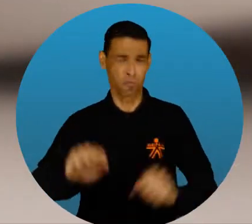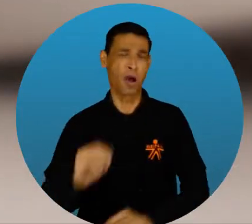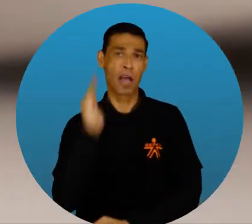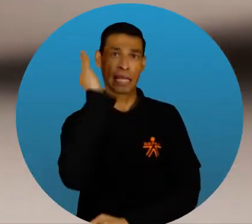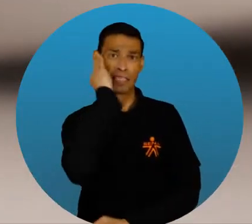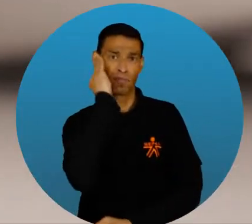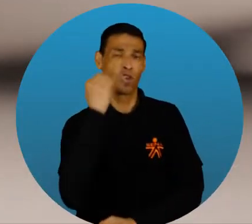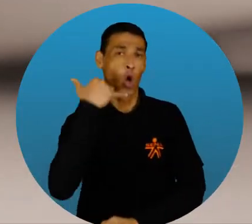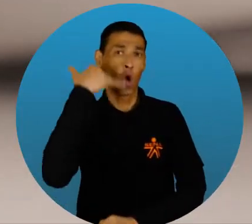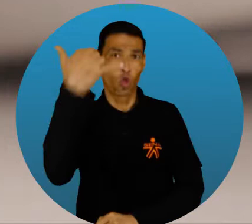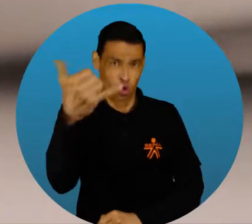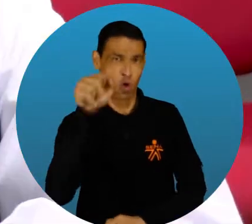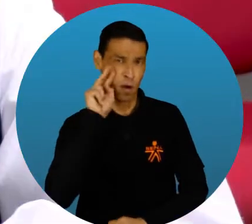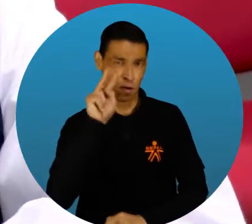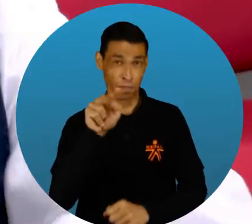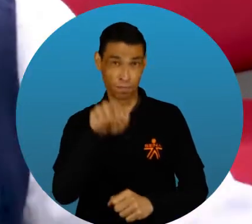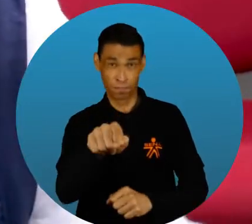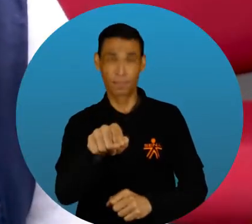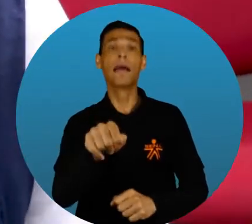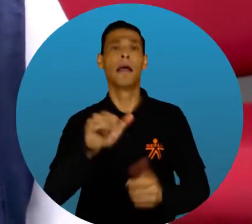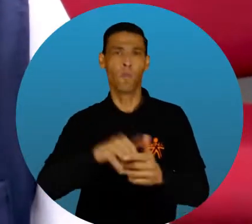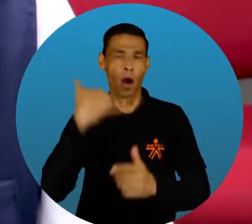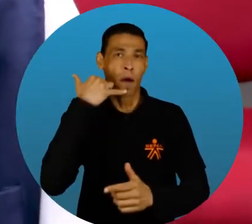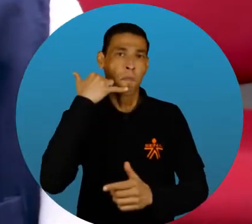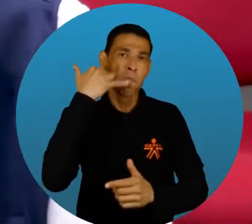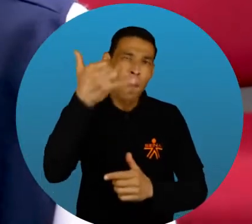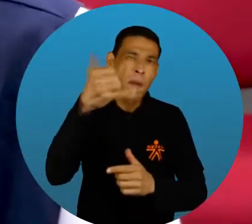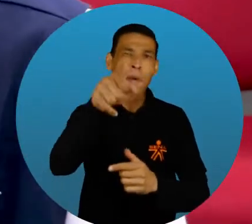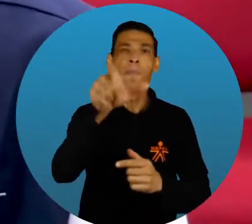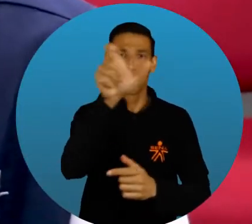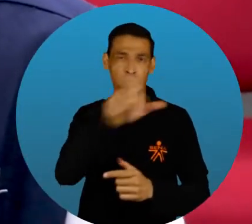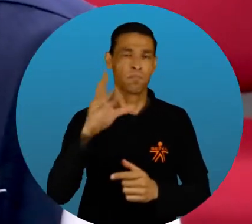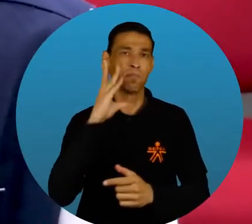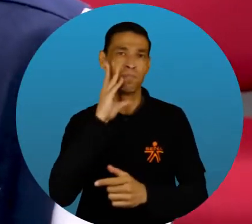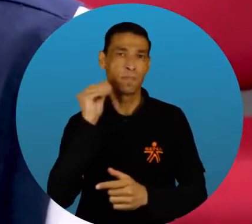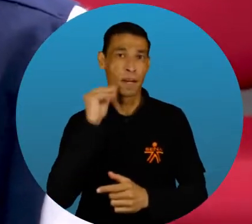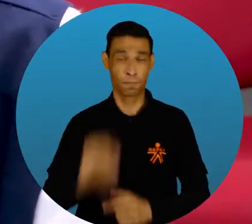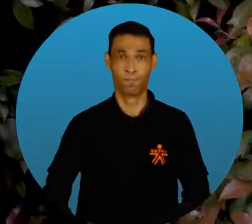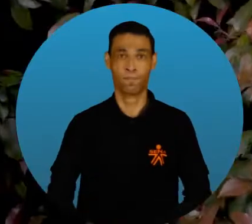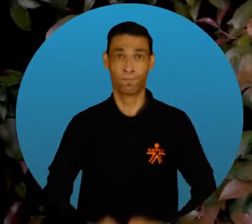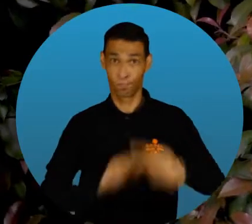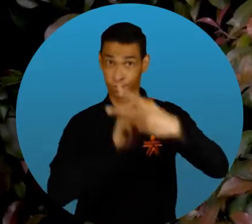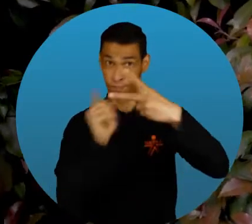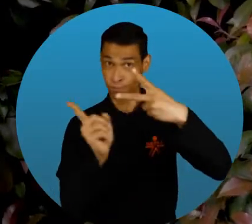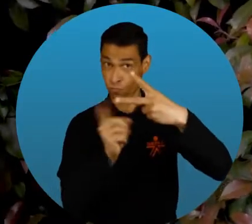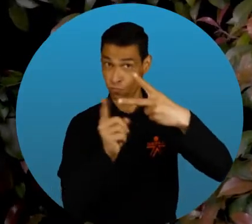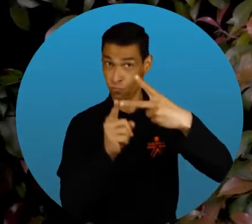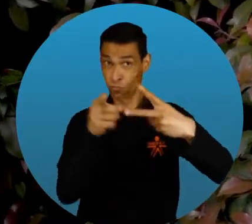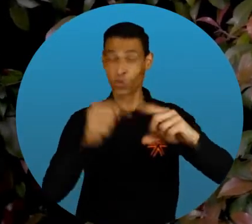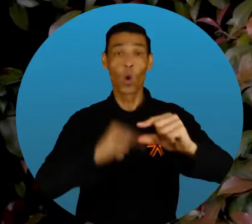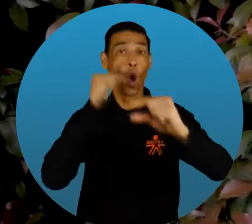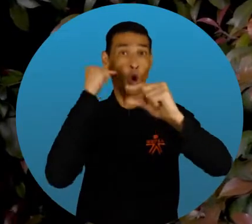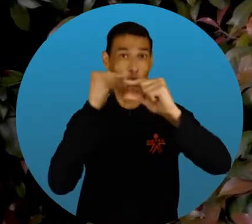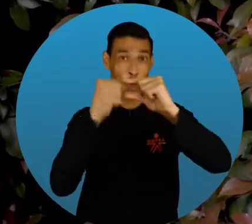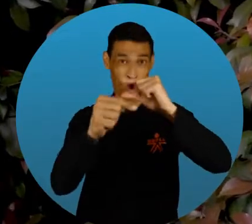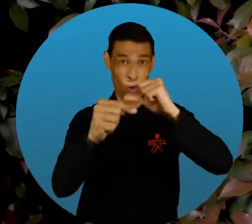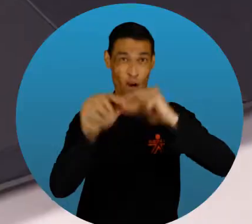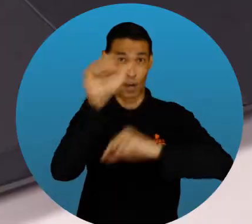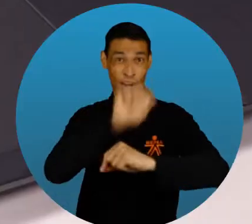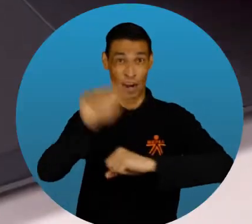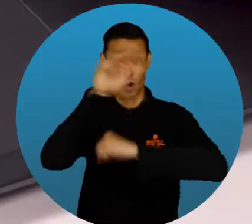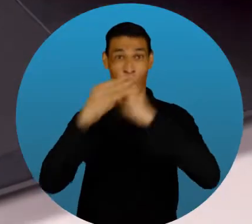marca el número de extensión que ves en pantalla Y comunícate con nuestros expertos 2. Desde tu correo